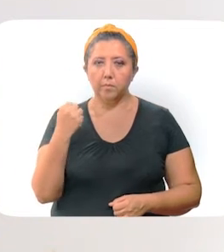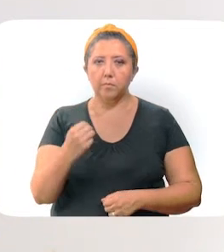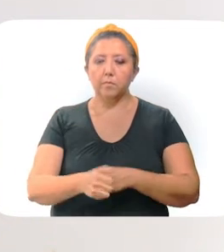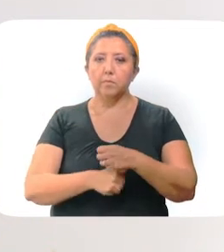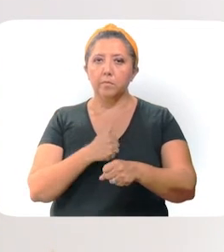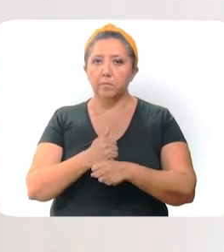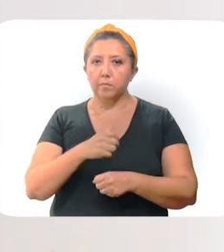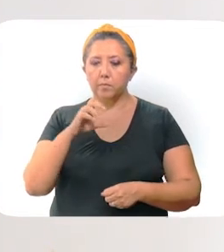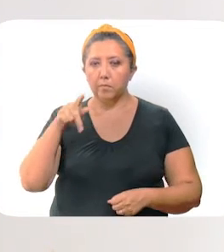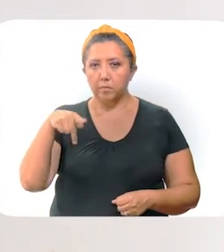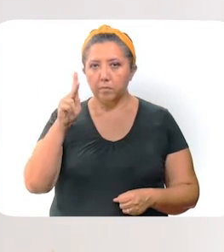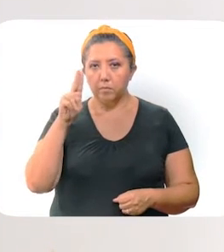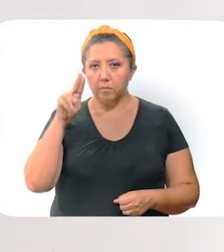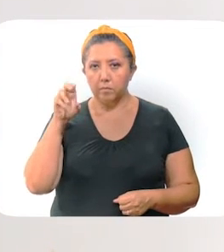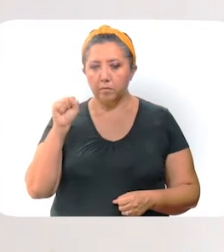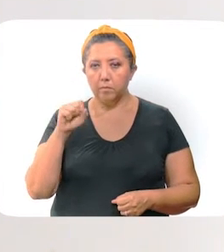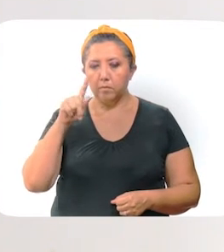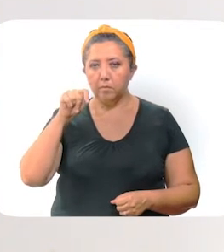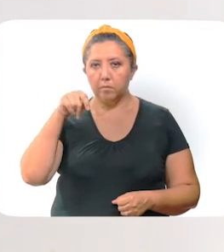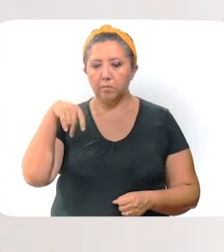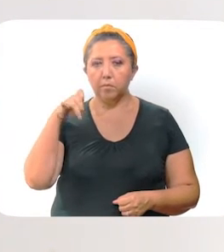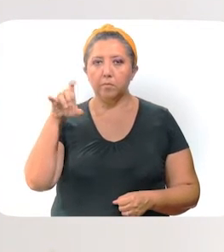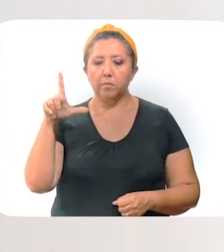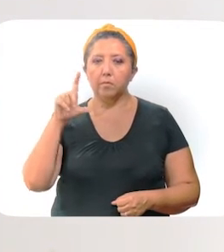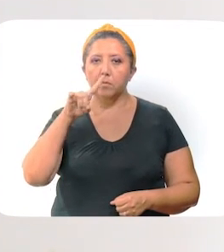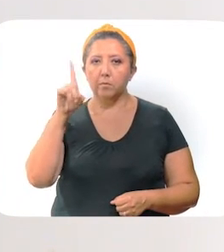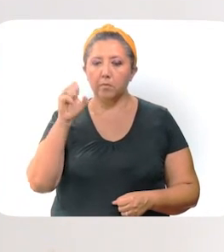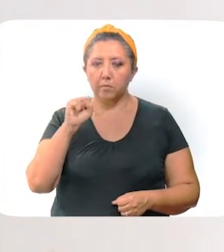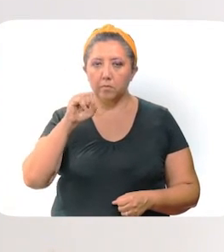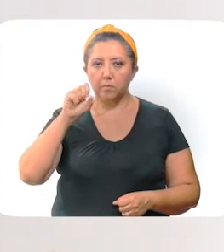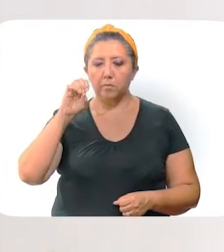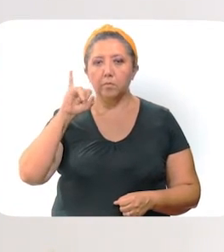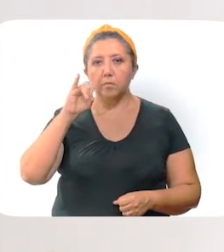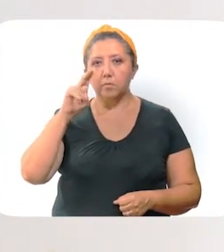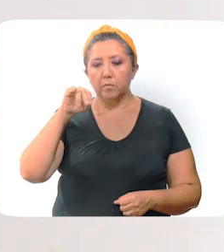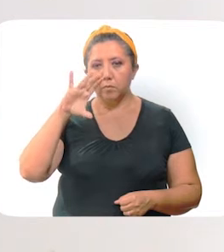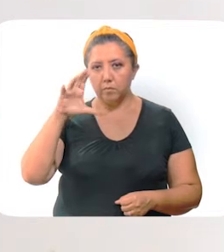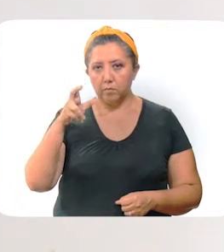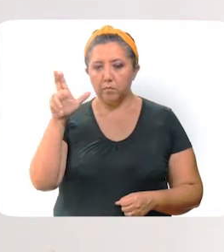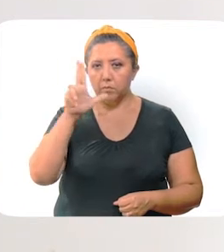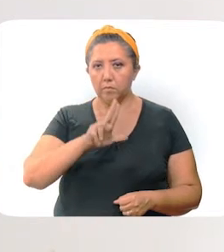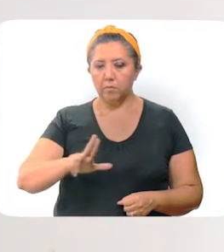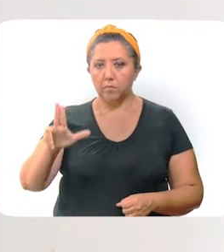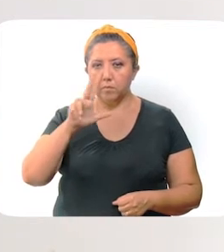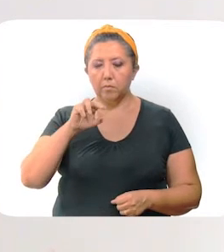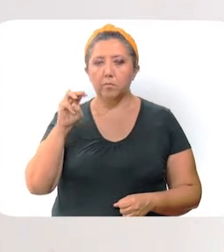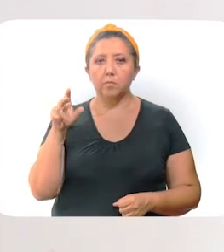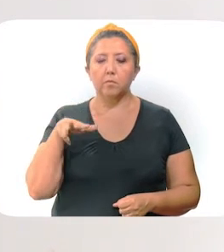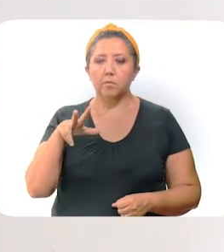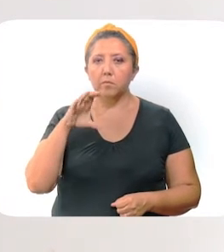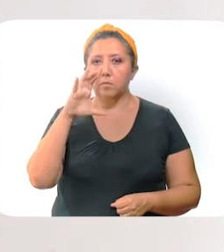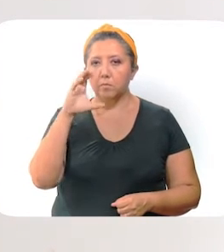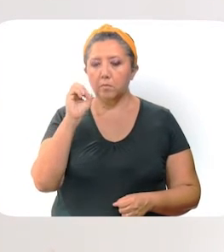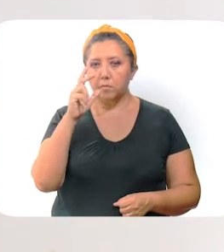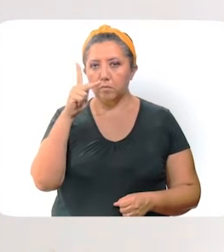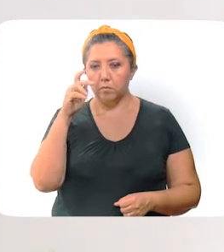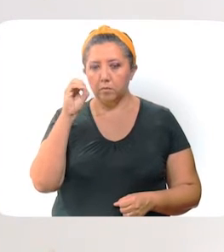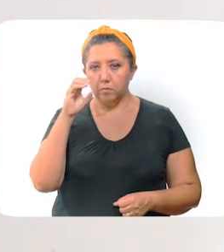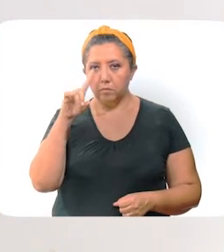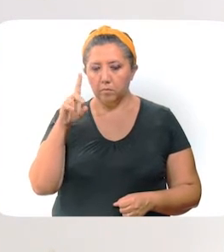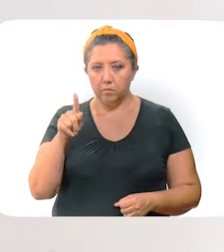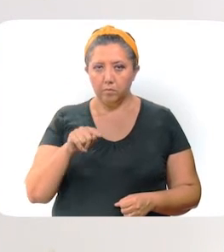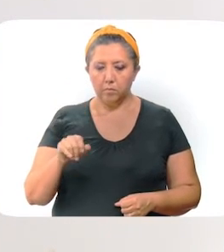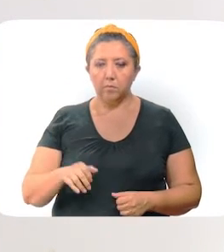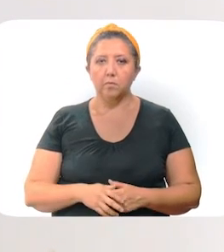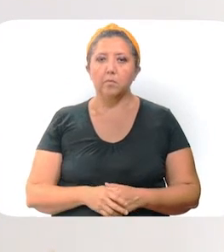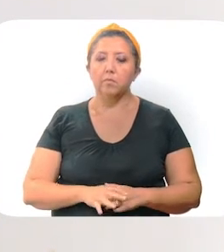59 años en Cagua, Tecal de Venegas, Xochel y Sinanche. El martes 18 en Mayapán, Copomá y Silán de Bravo.